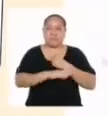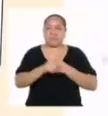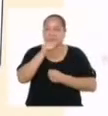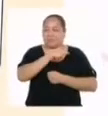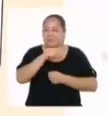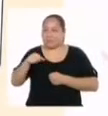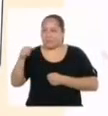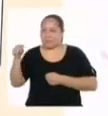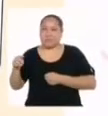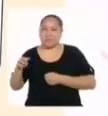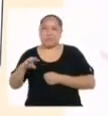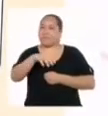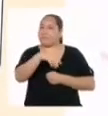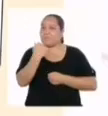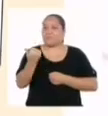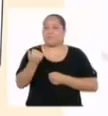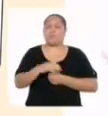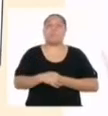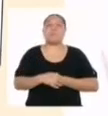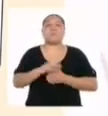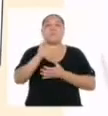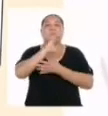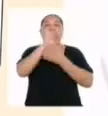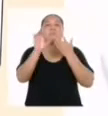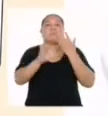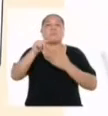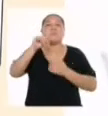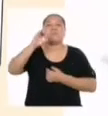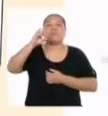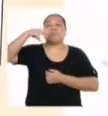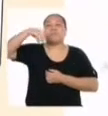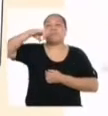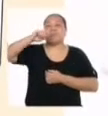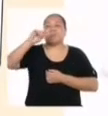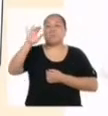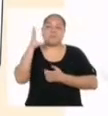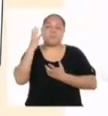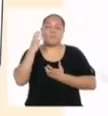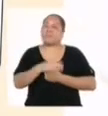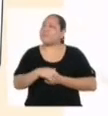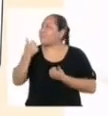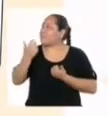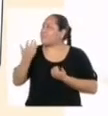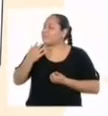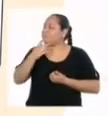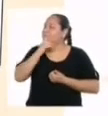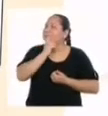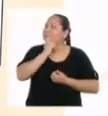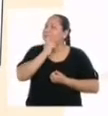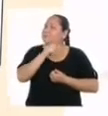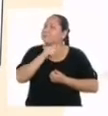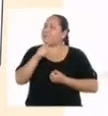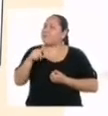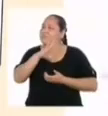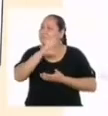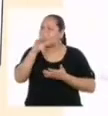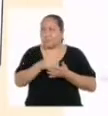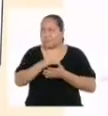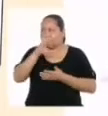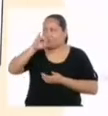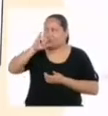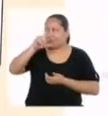Todos estos tienen otra propiedad geométrica en común. ¿Cuál es? Creo que todos son